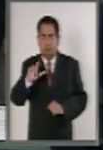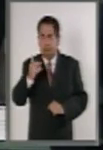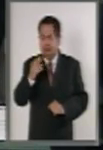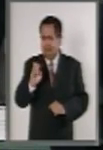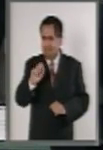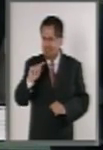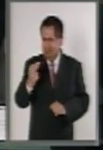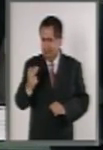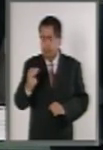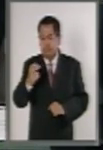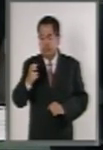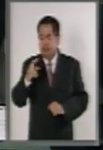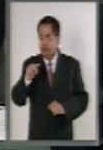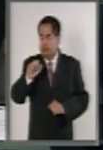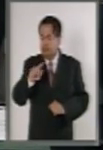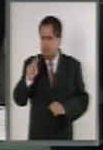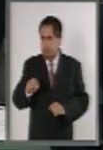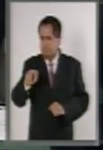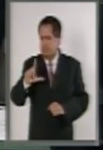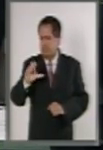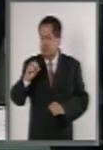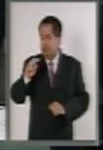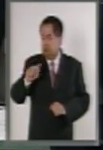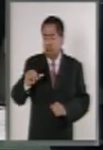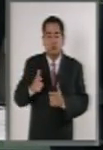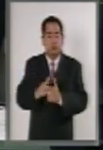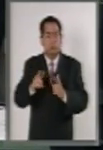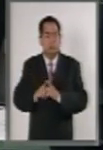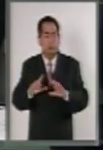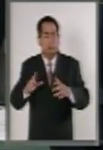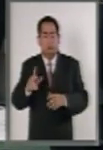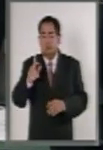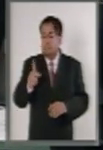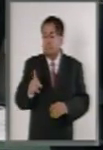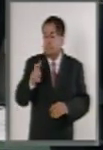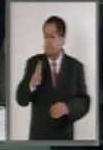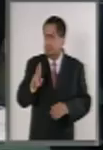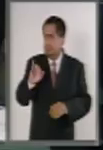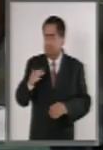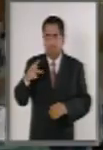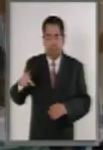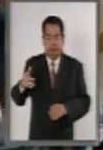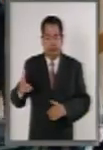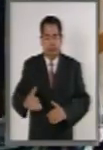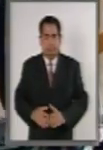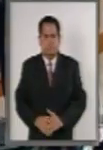Hernández, Hernández de Cona, del Grupo Parlamentario del Partido Revolucionario Institucional.